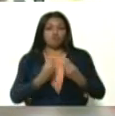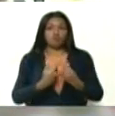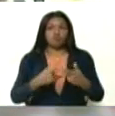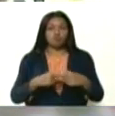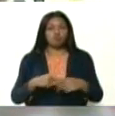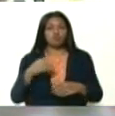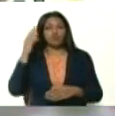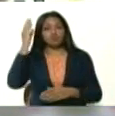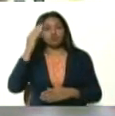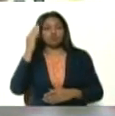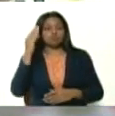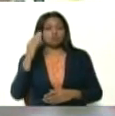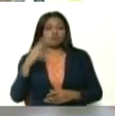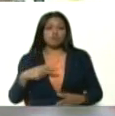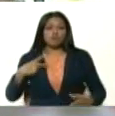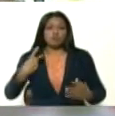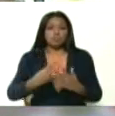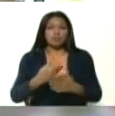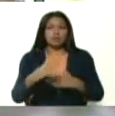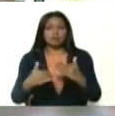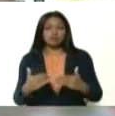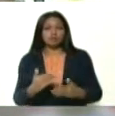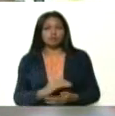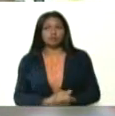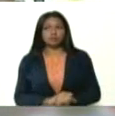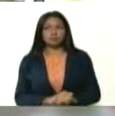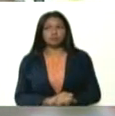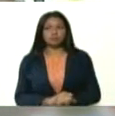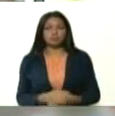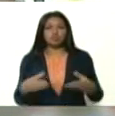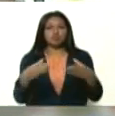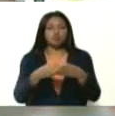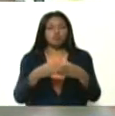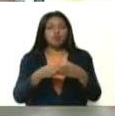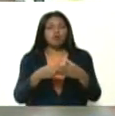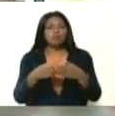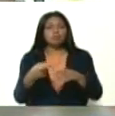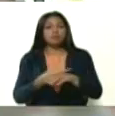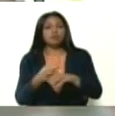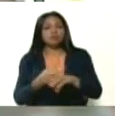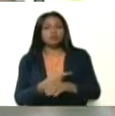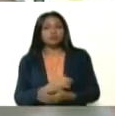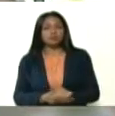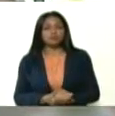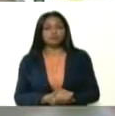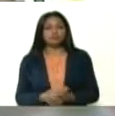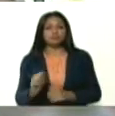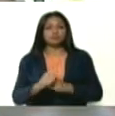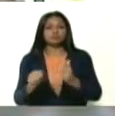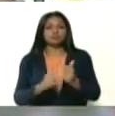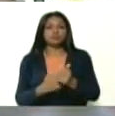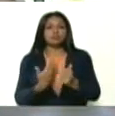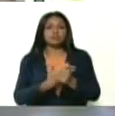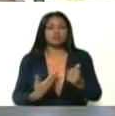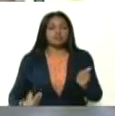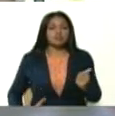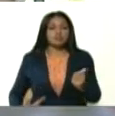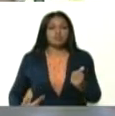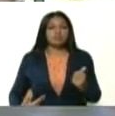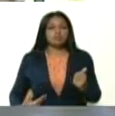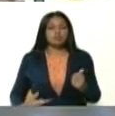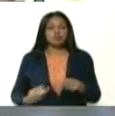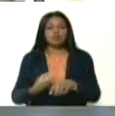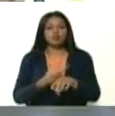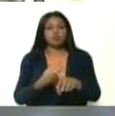consciente, voluntario, en esta cuarentena. Al equipo de gobierno, señora vicepresidenta, vicepresidentes de